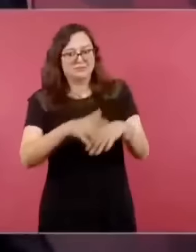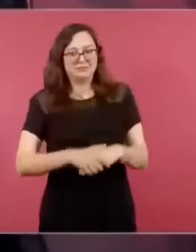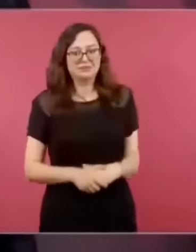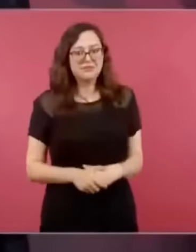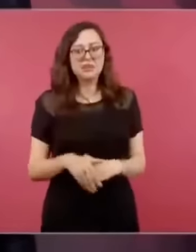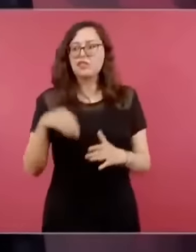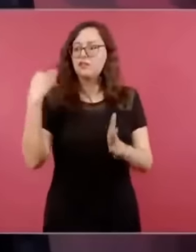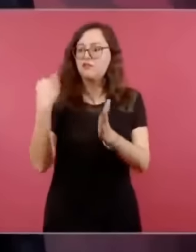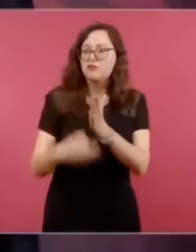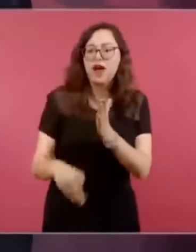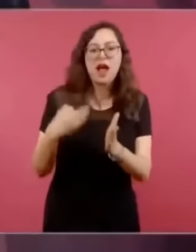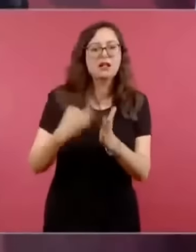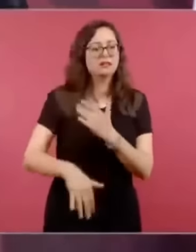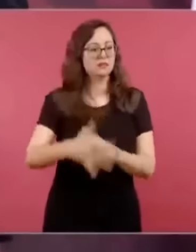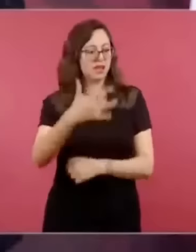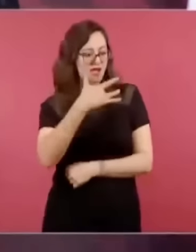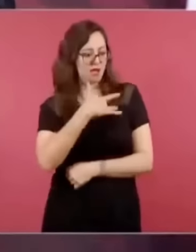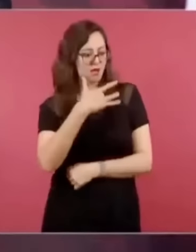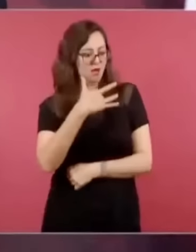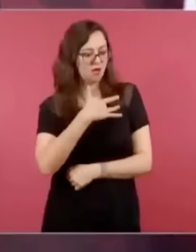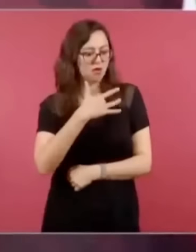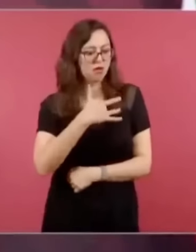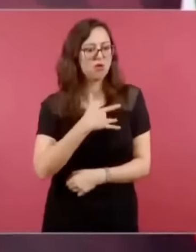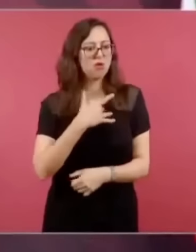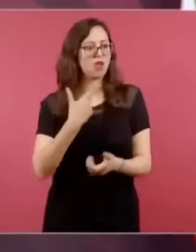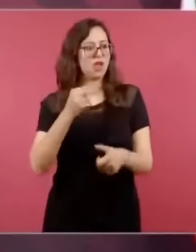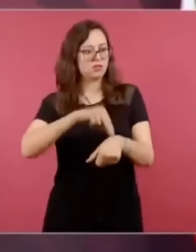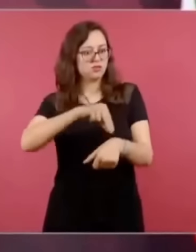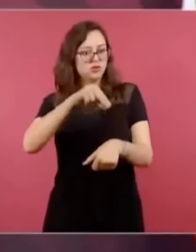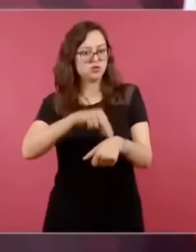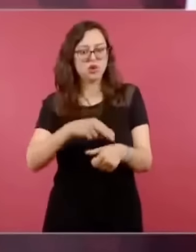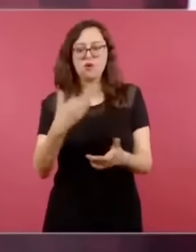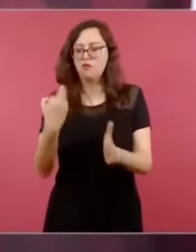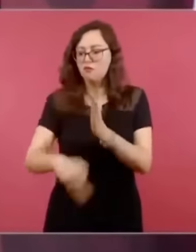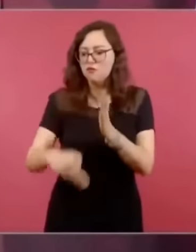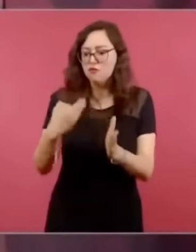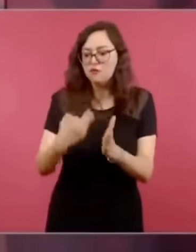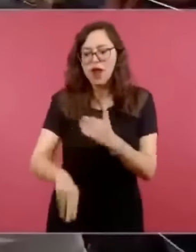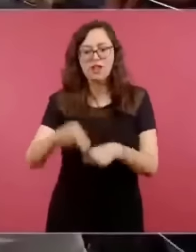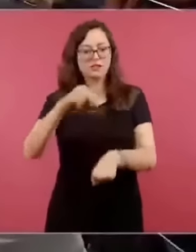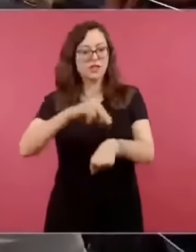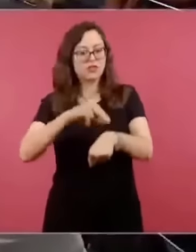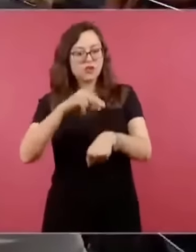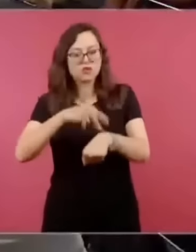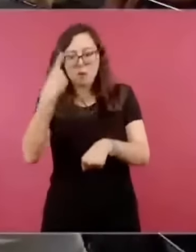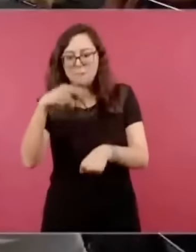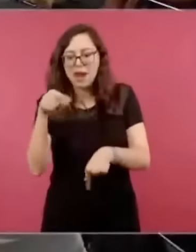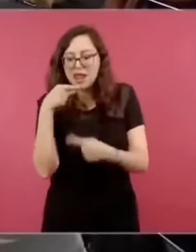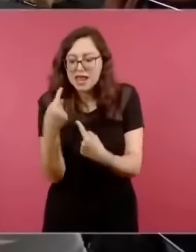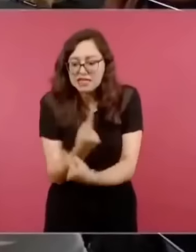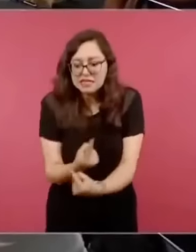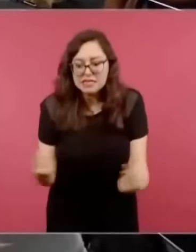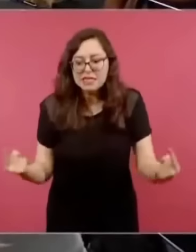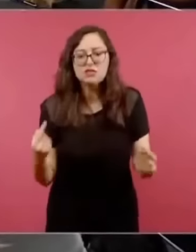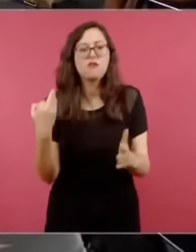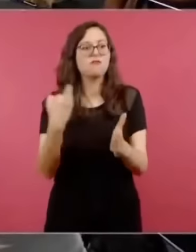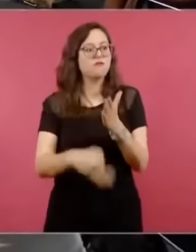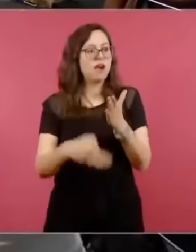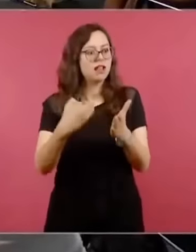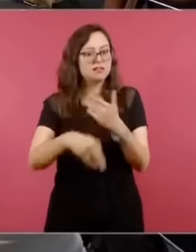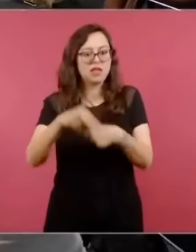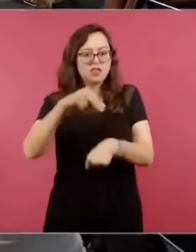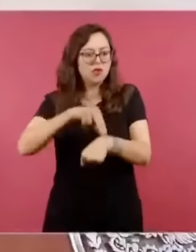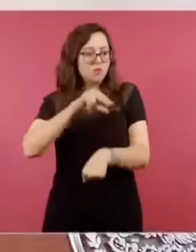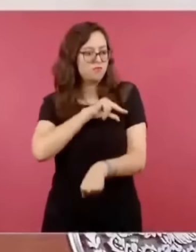porque si hay una herencia nefasta